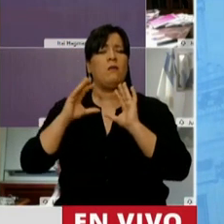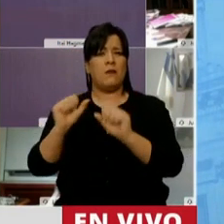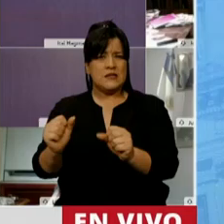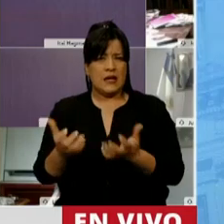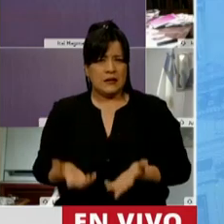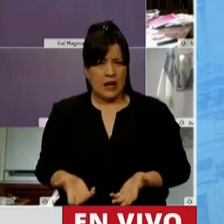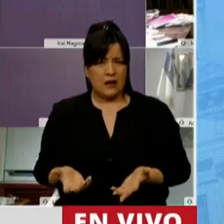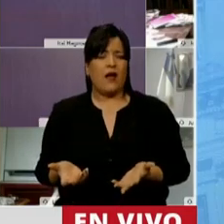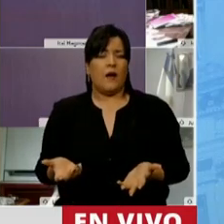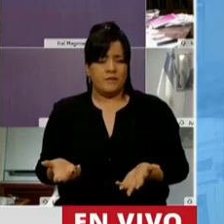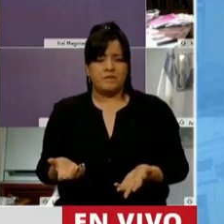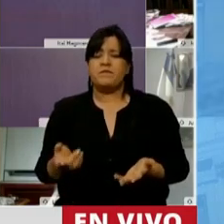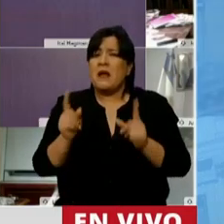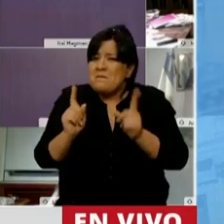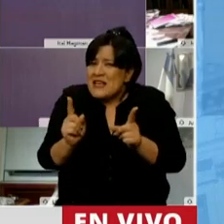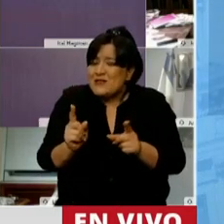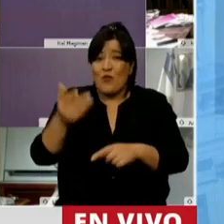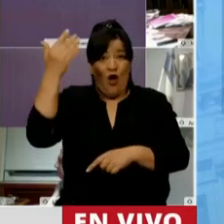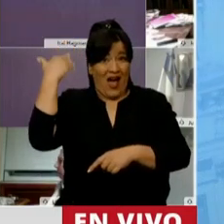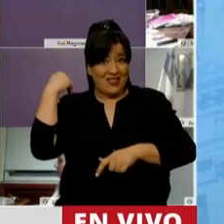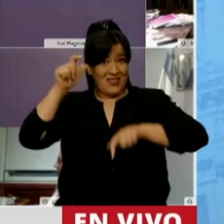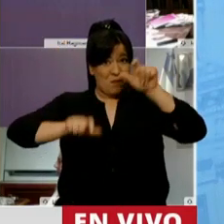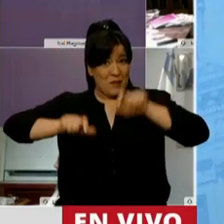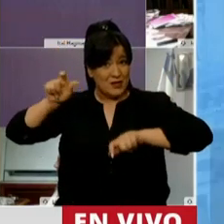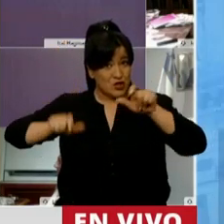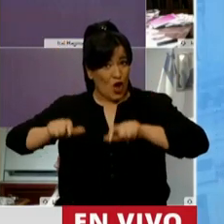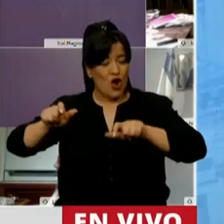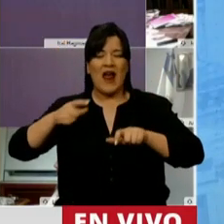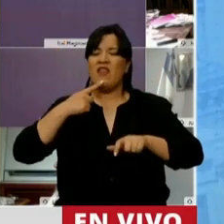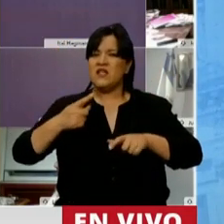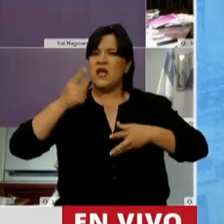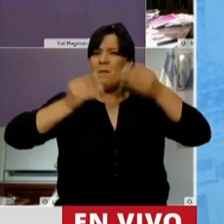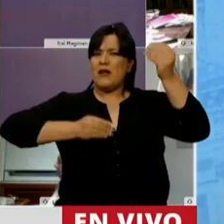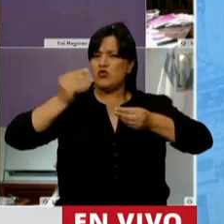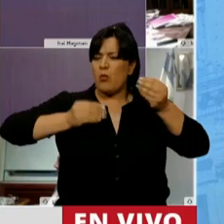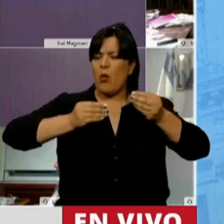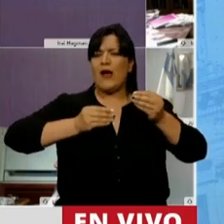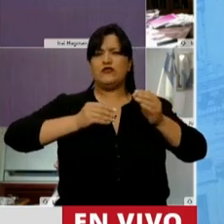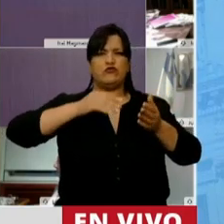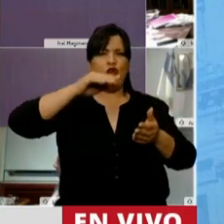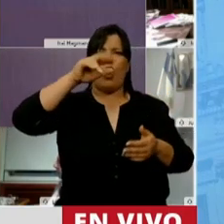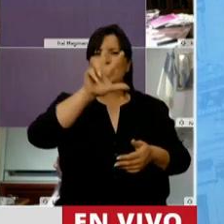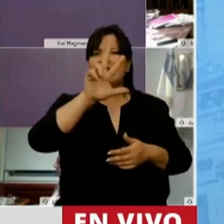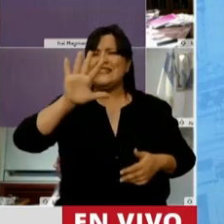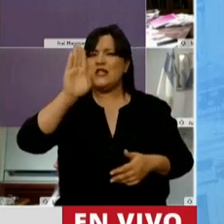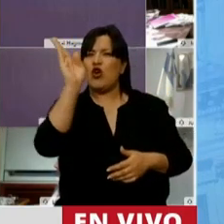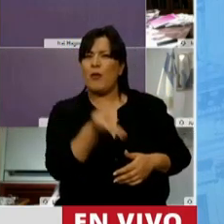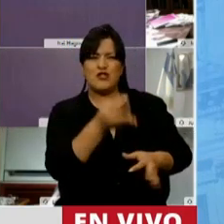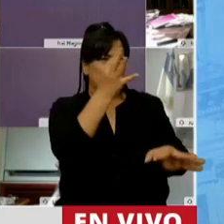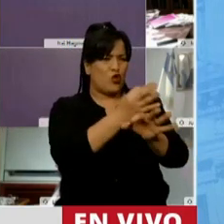Presidente, que en su momento, cuando se bajaba el presupuesto, en un 35% en educación,